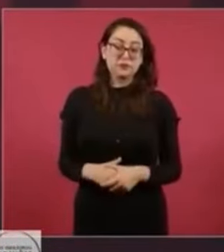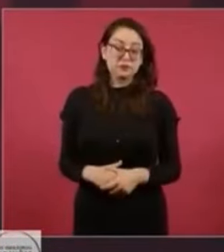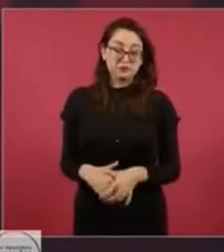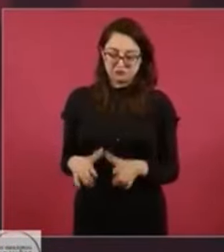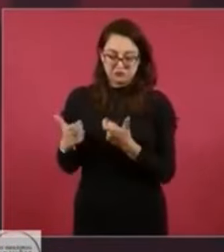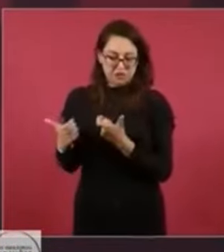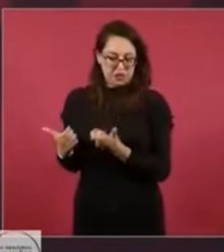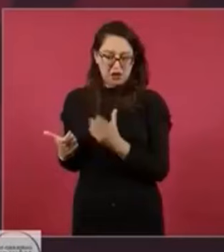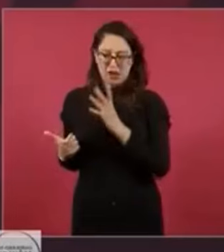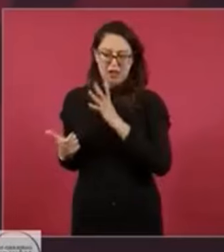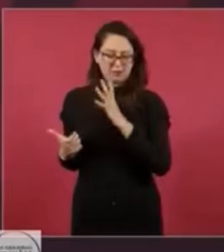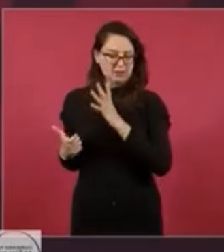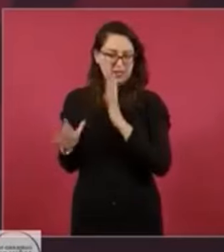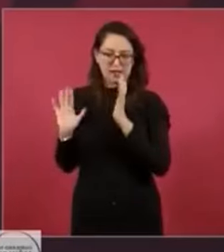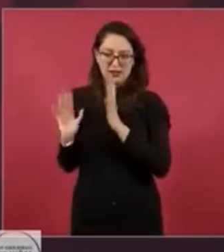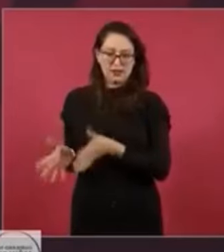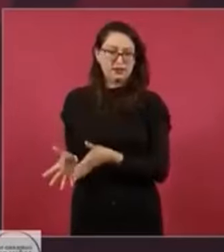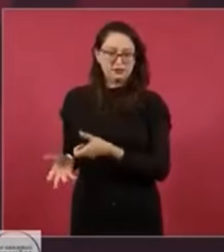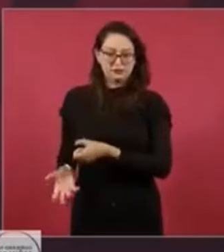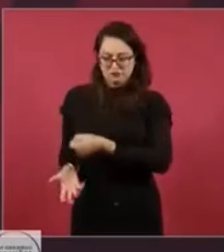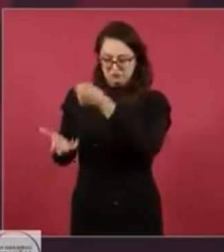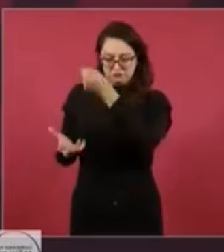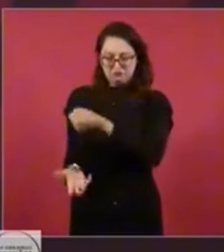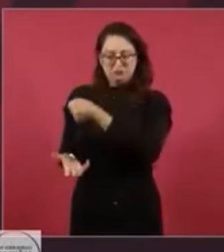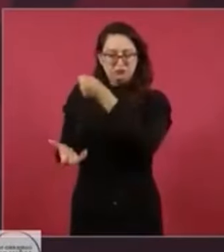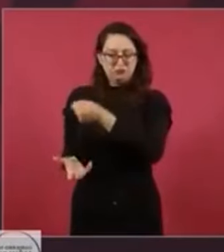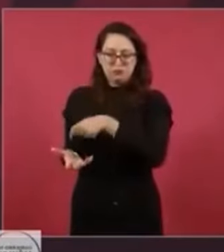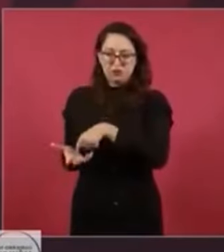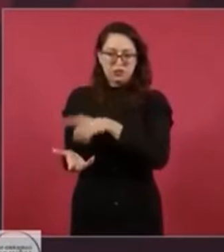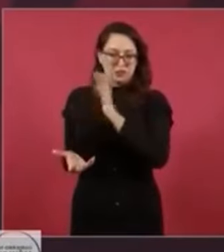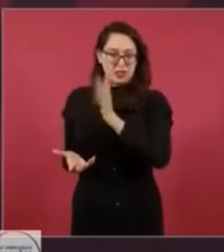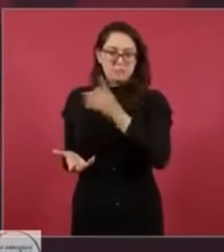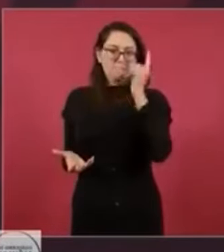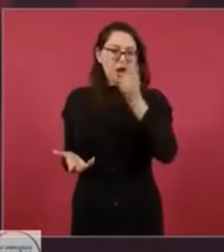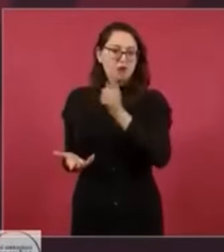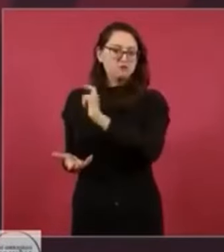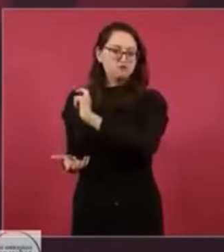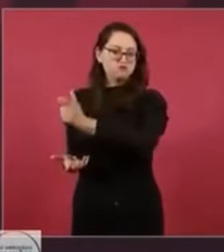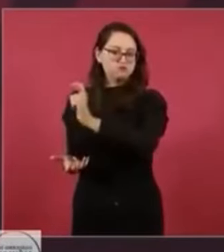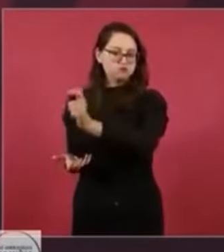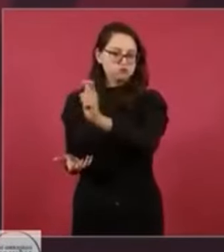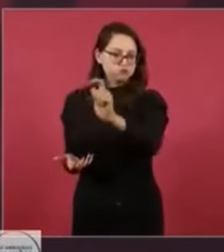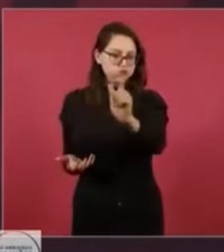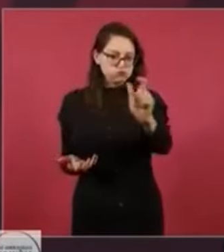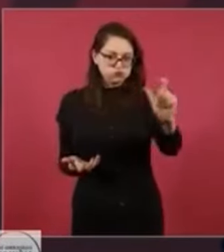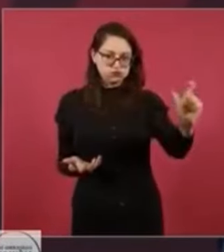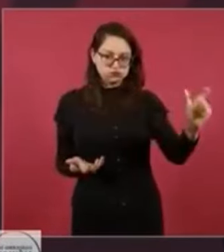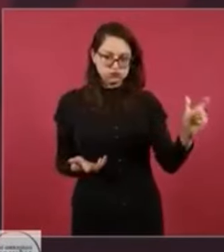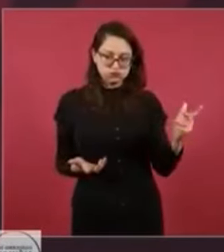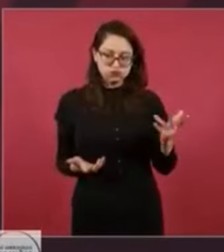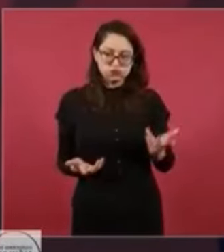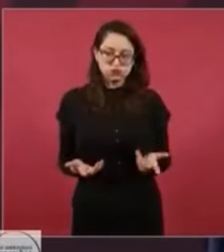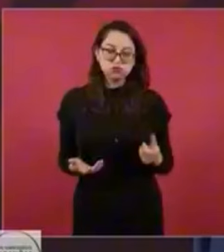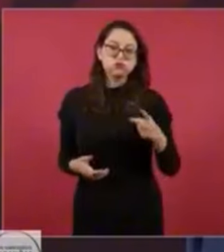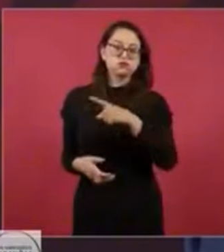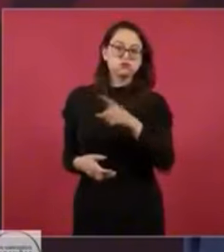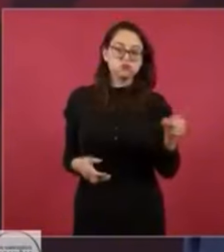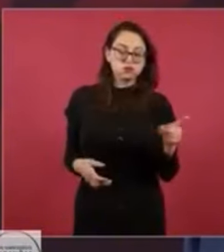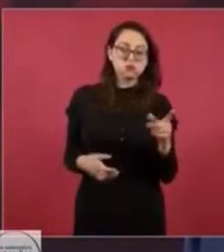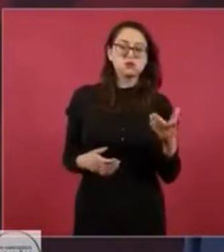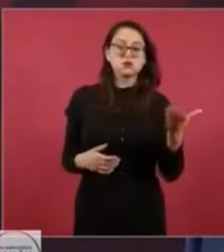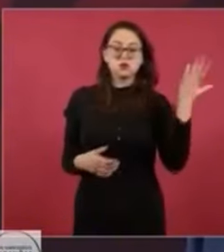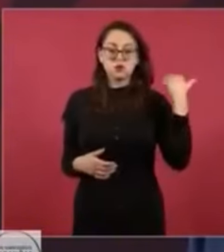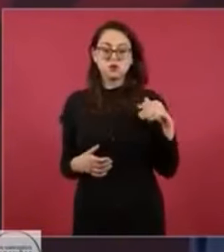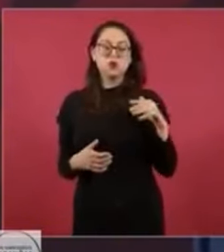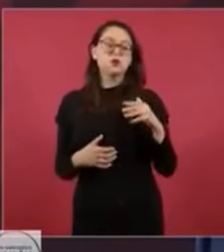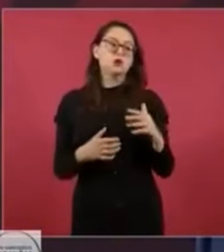que van a entregarse a quienes participaron